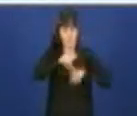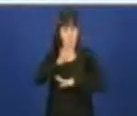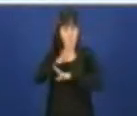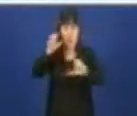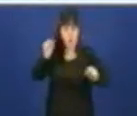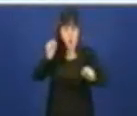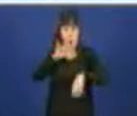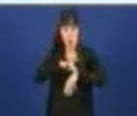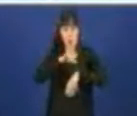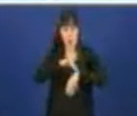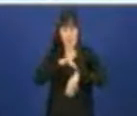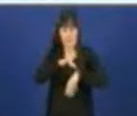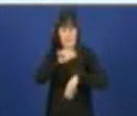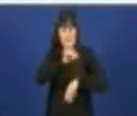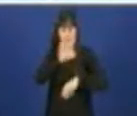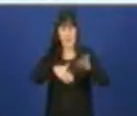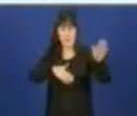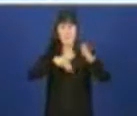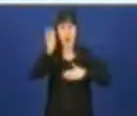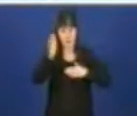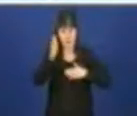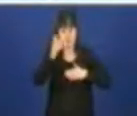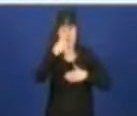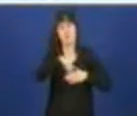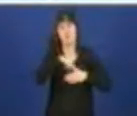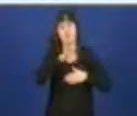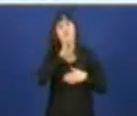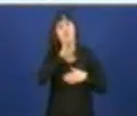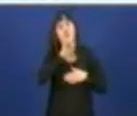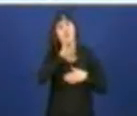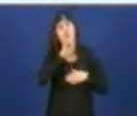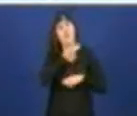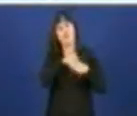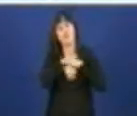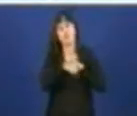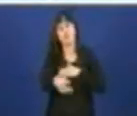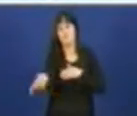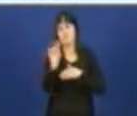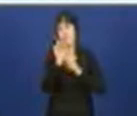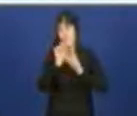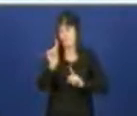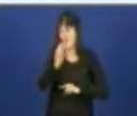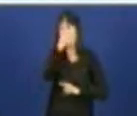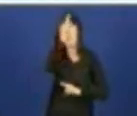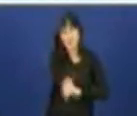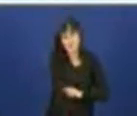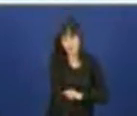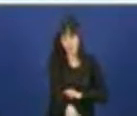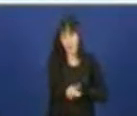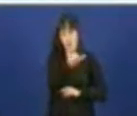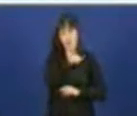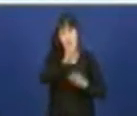estaremos e non estaremos satisfeitos ca xestión acadada. Eso pode estar vostedes segura. Pero